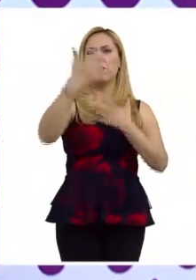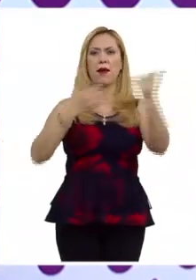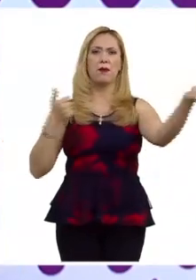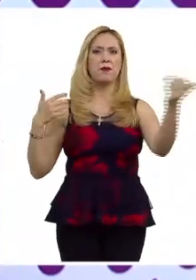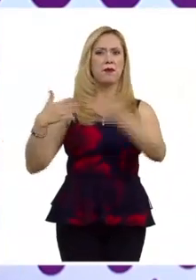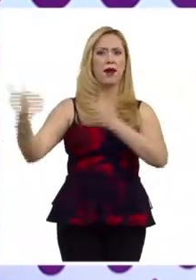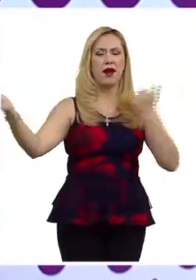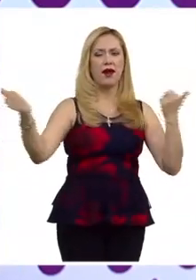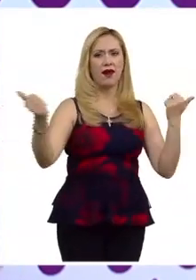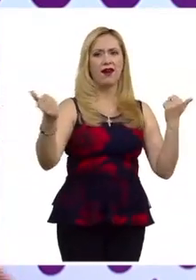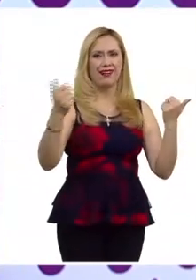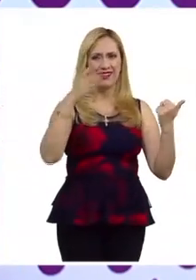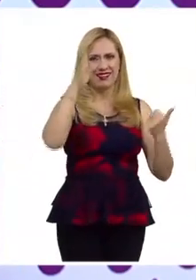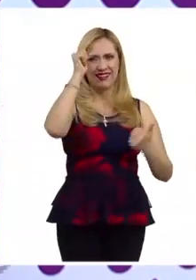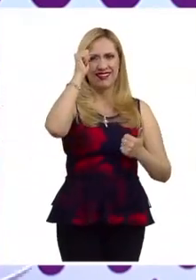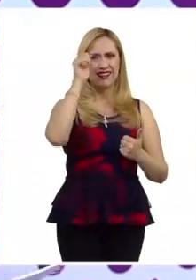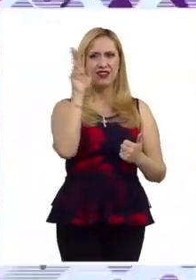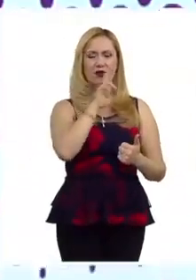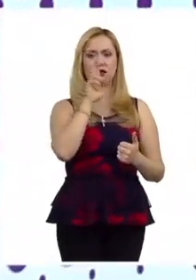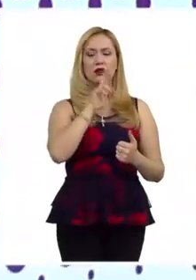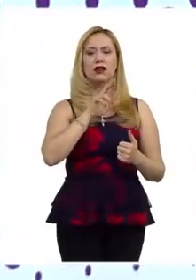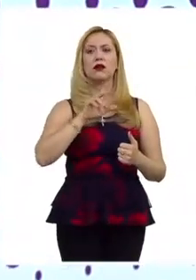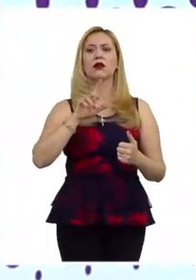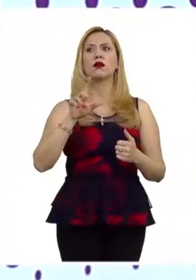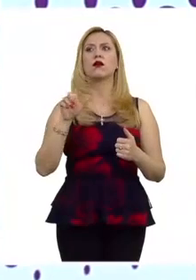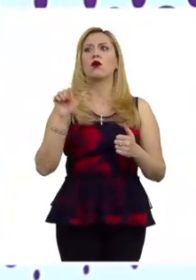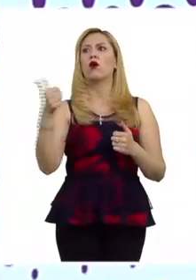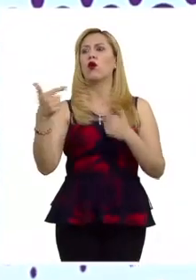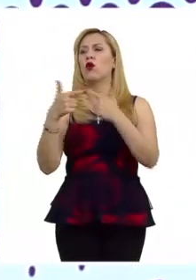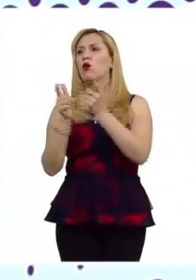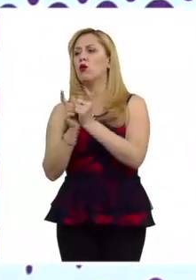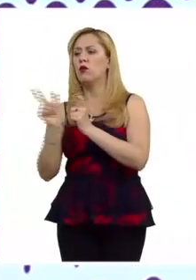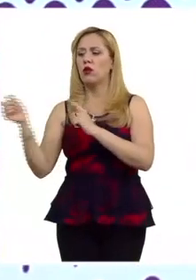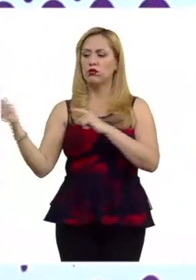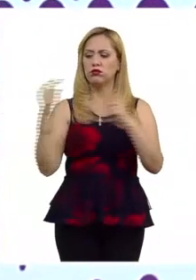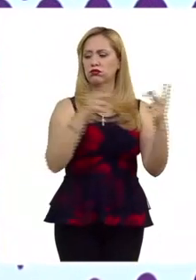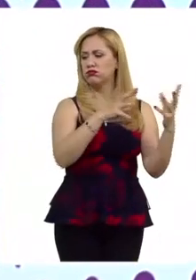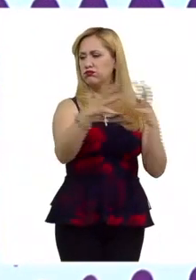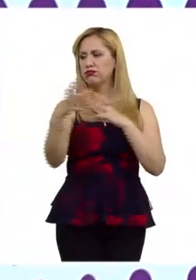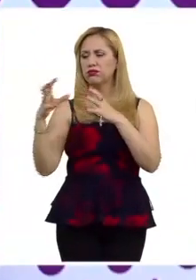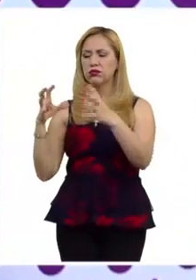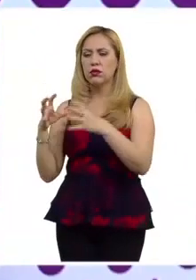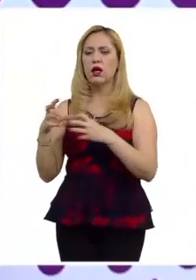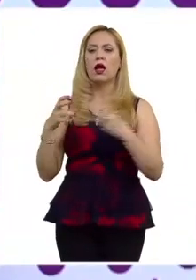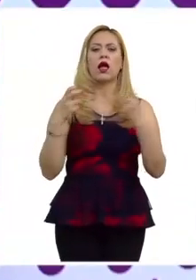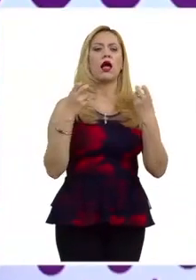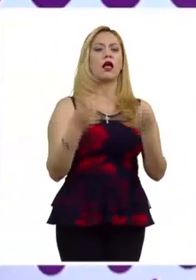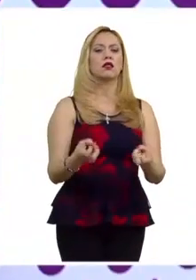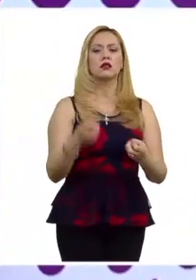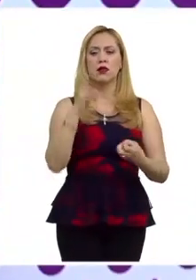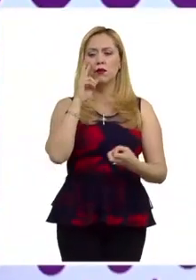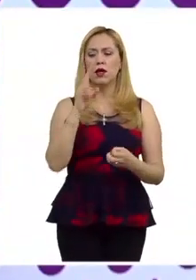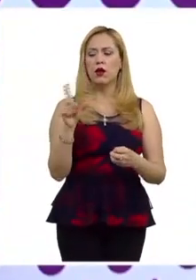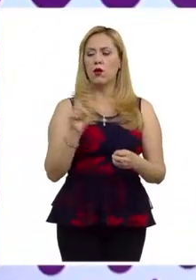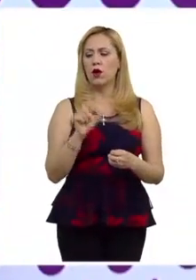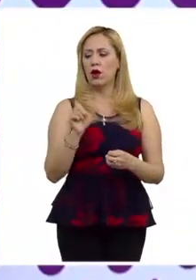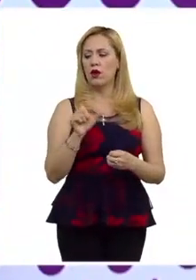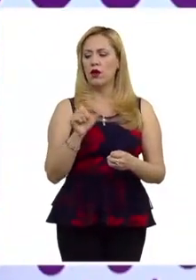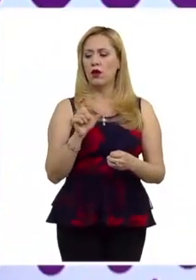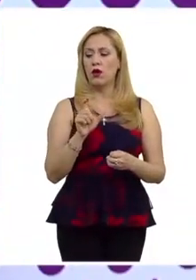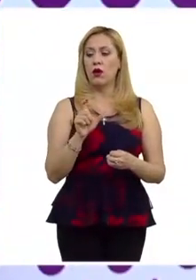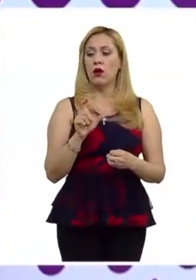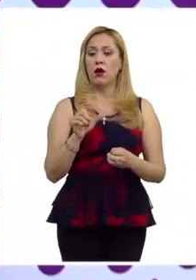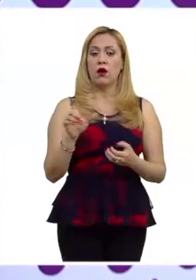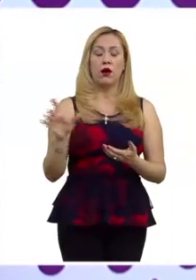que se veía amenazado por otros grupos étnicos, y entonces justificó en su momento que se tuviera que